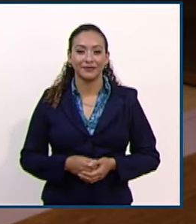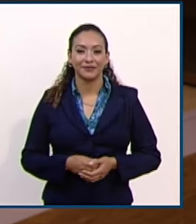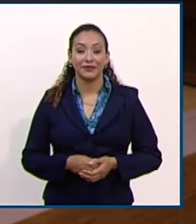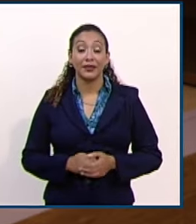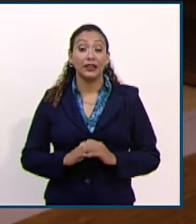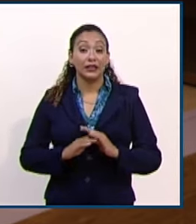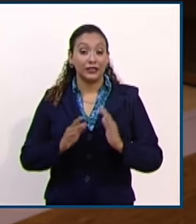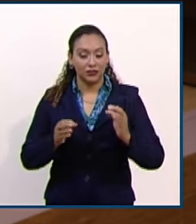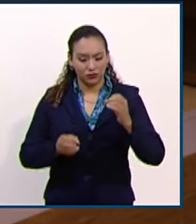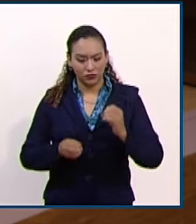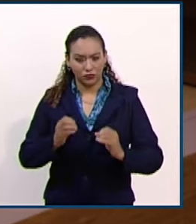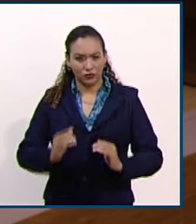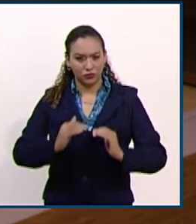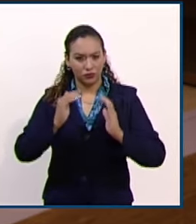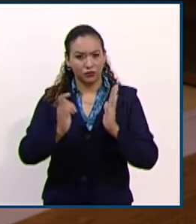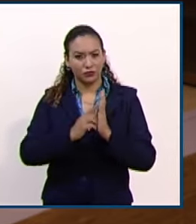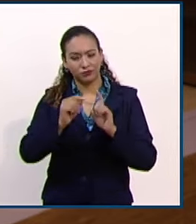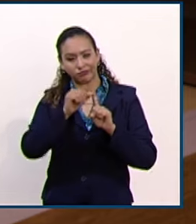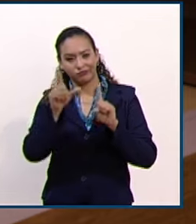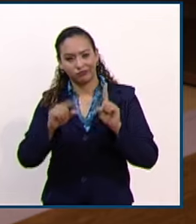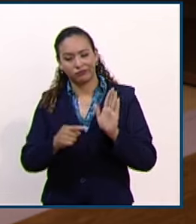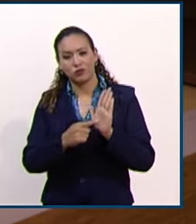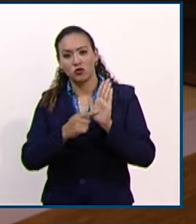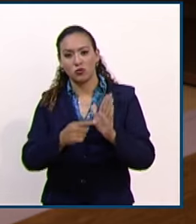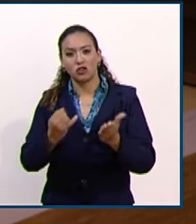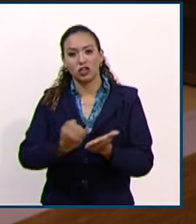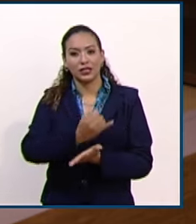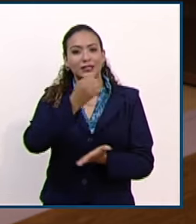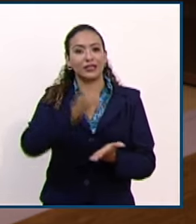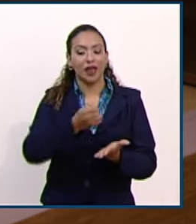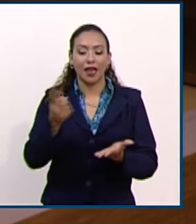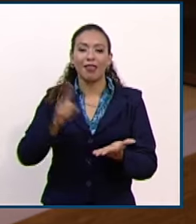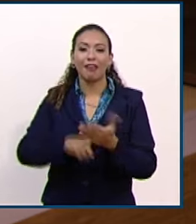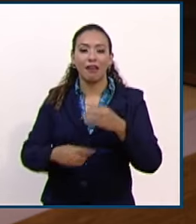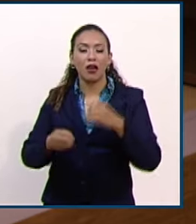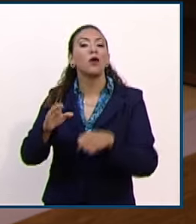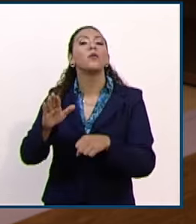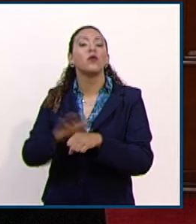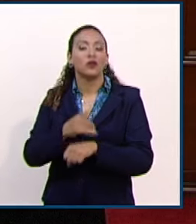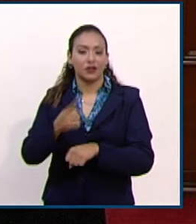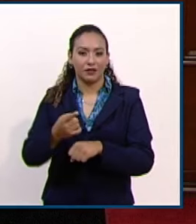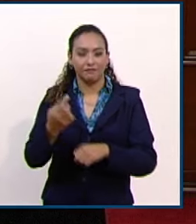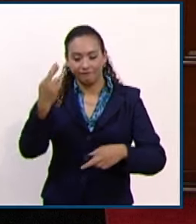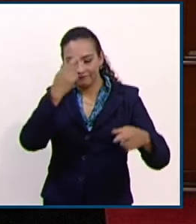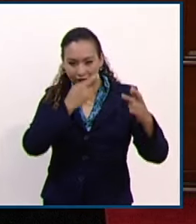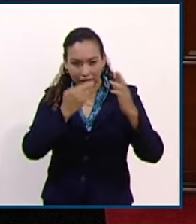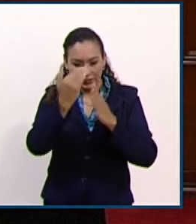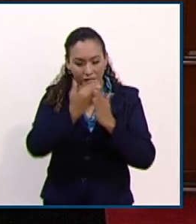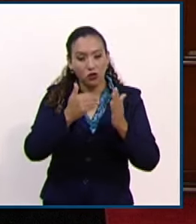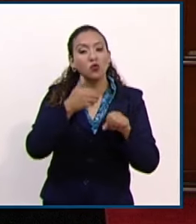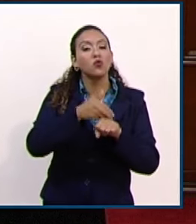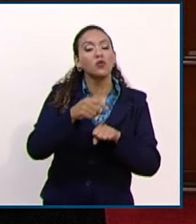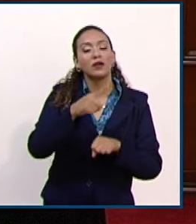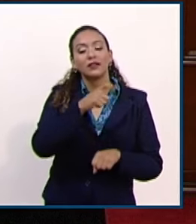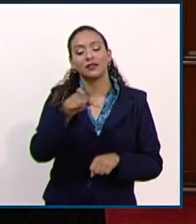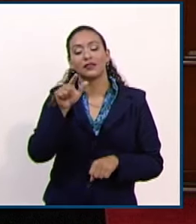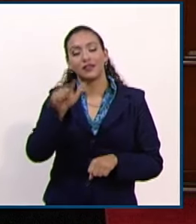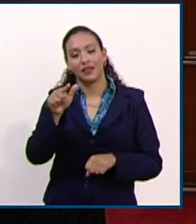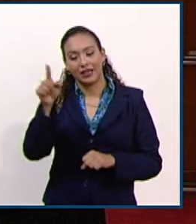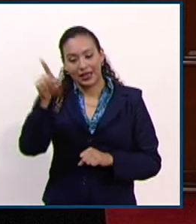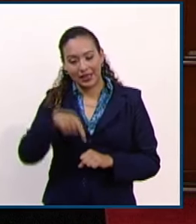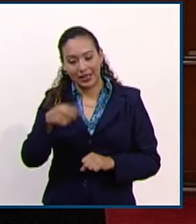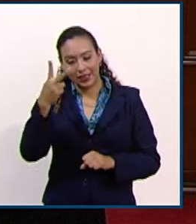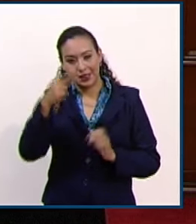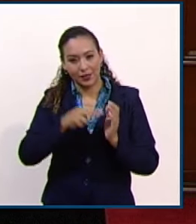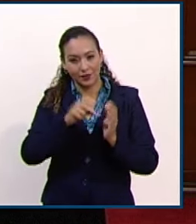La Suprema Corte dio a conocer la sentencia del Pleno, esto en la acción de inconstitucionalidad 117, diagonal